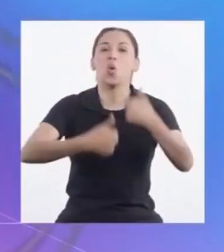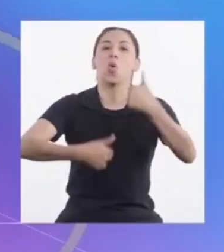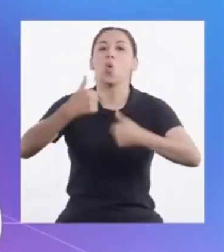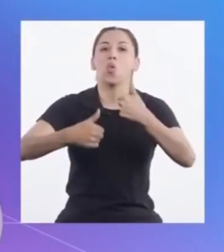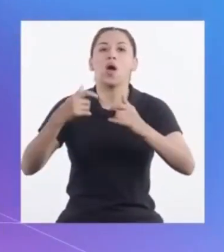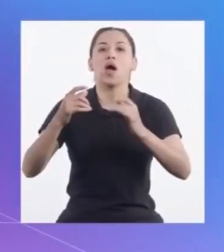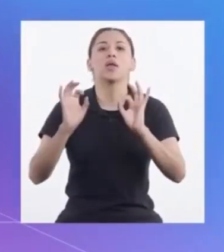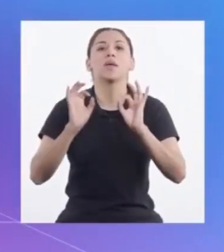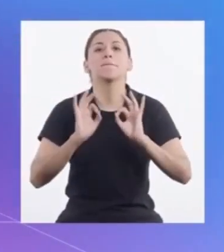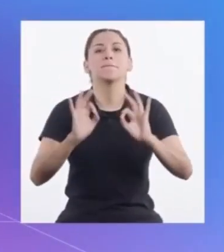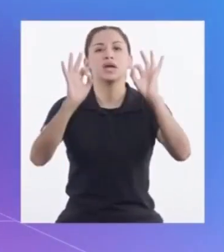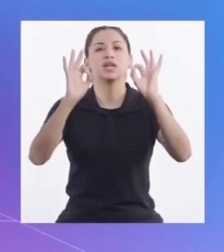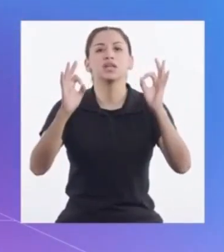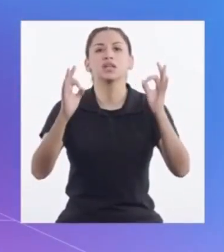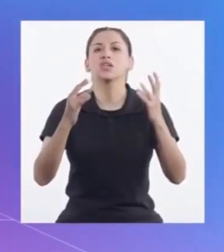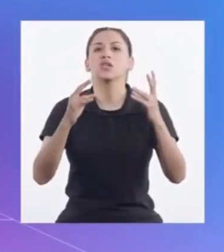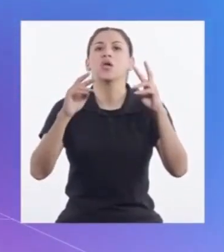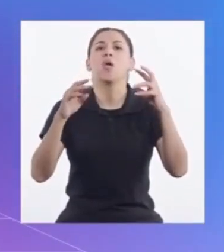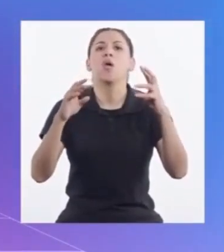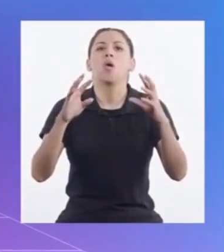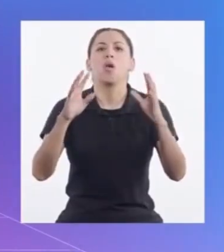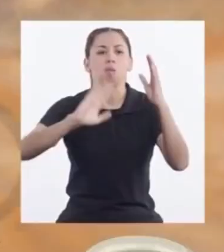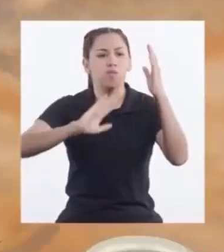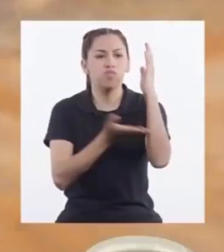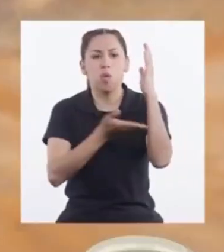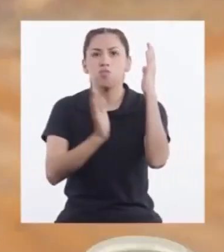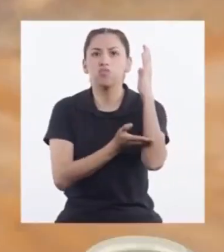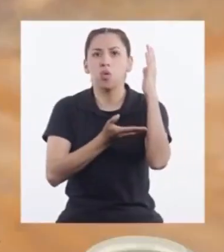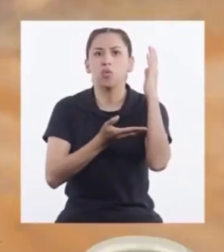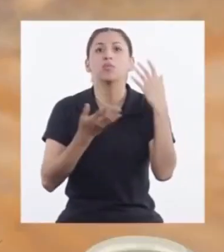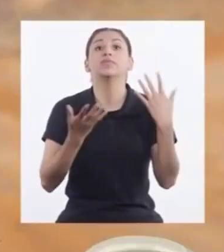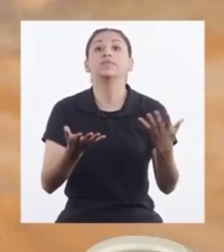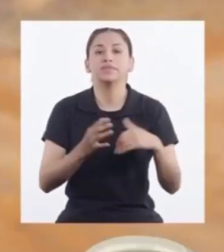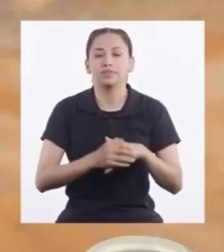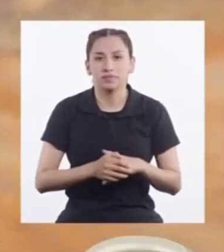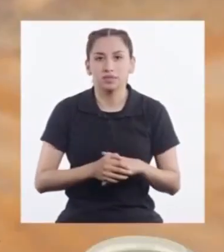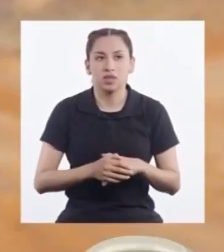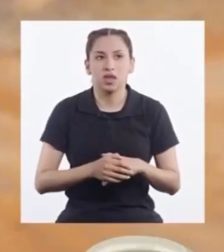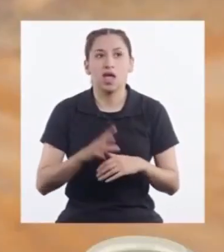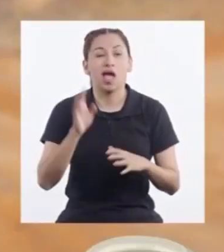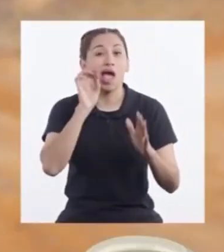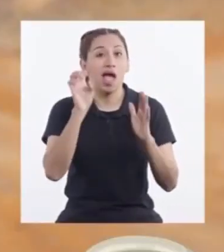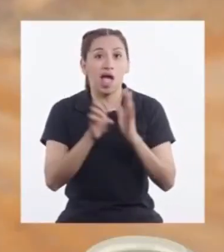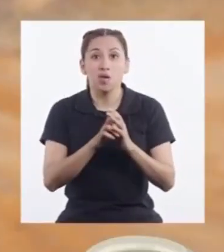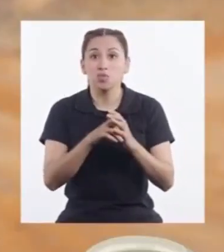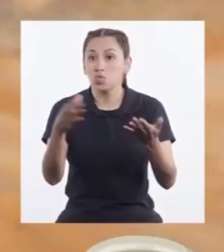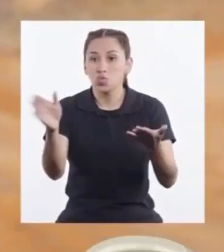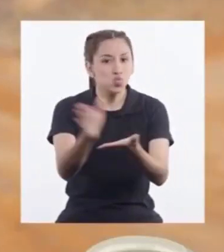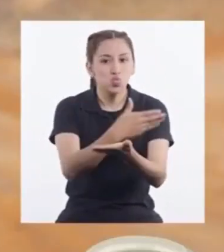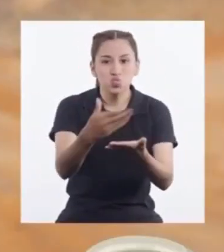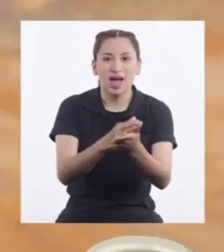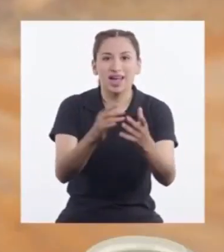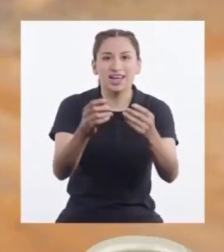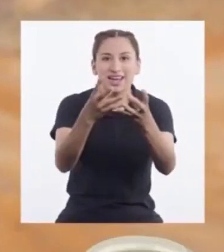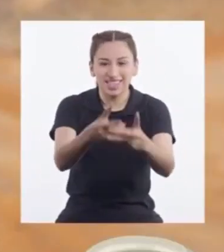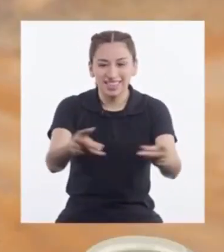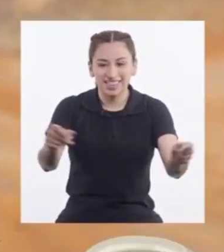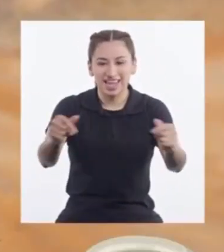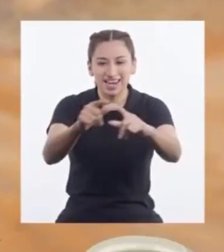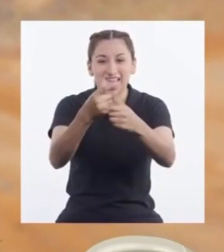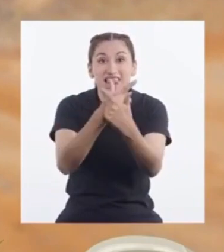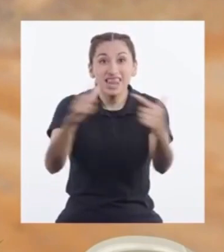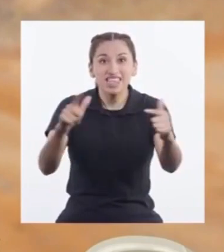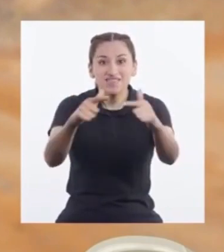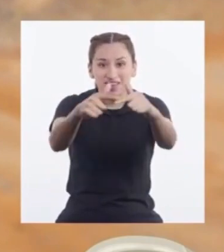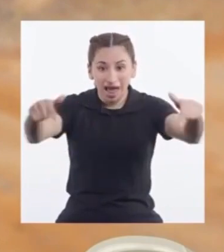¿Cuáles son Las consecuencias De la tala? Al no haber Terrenos productivos Los